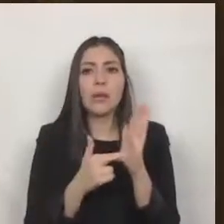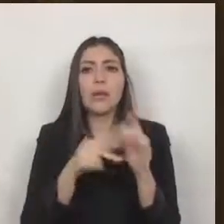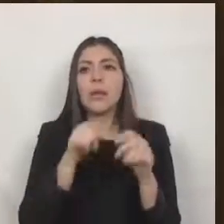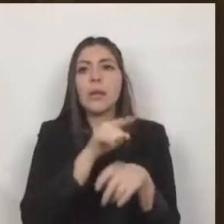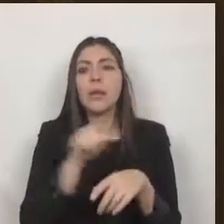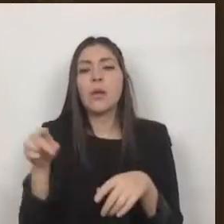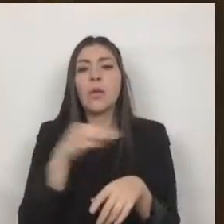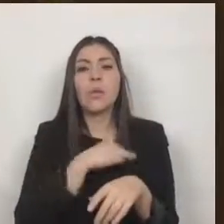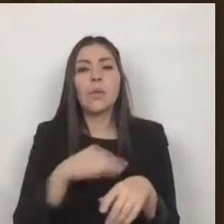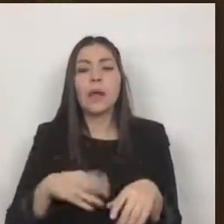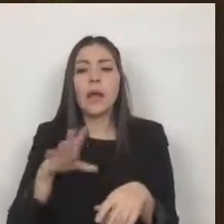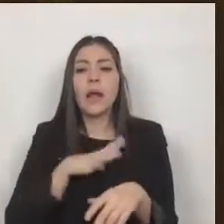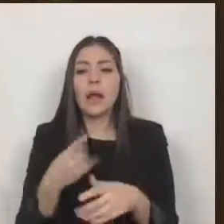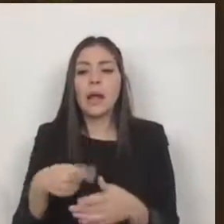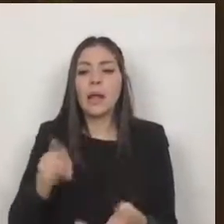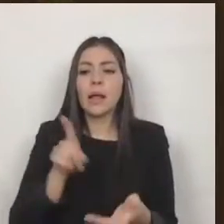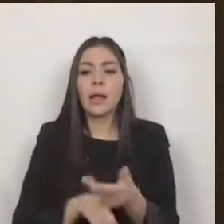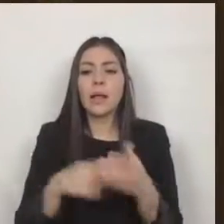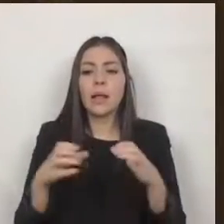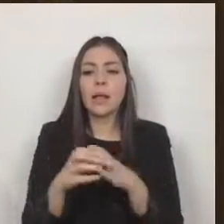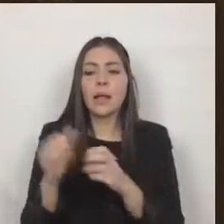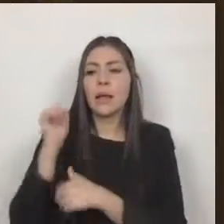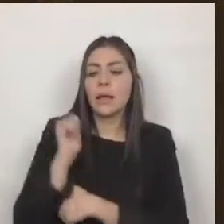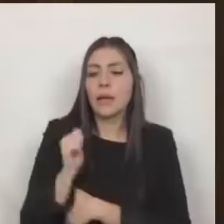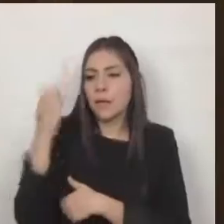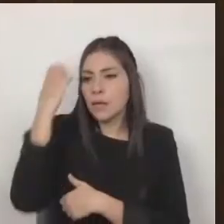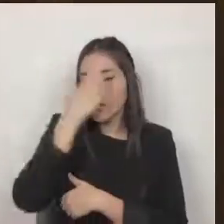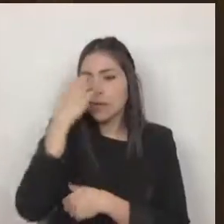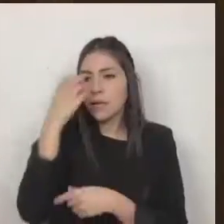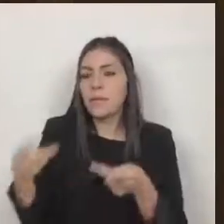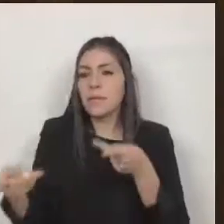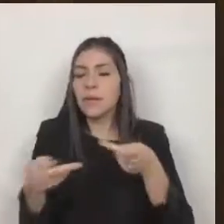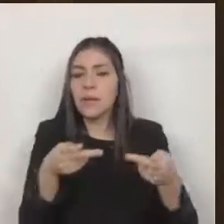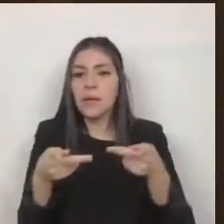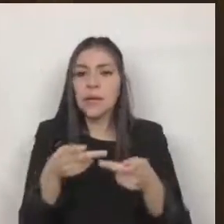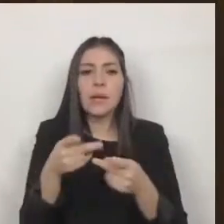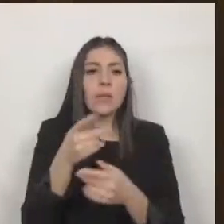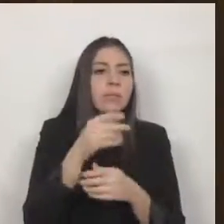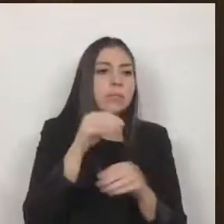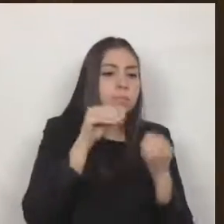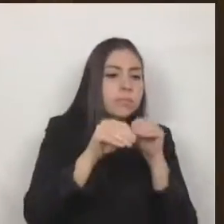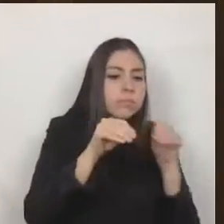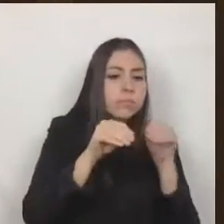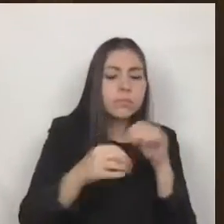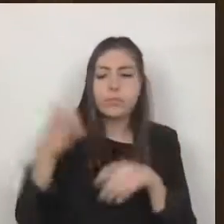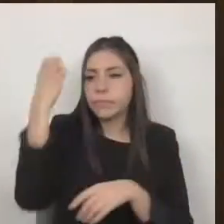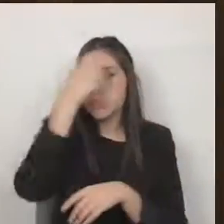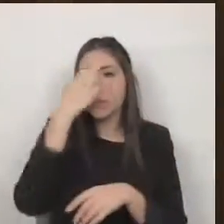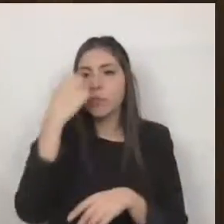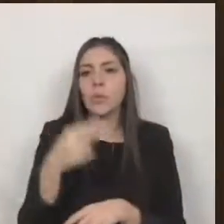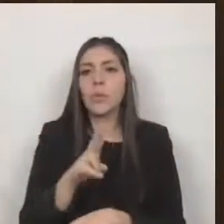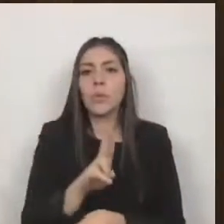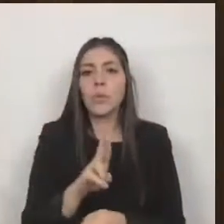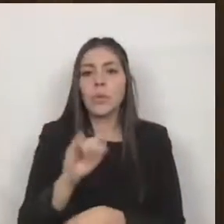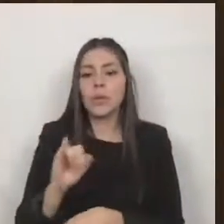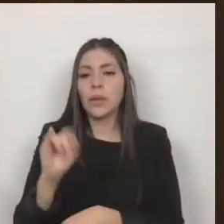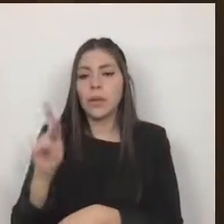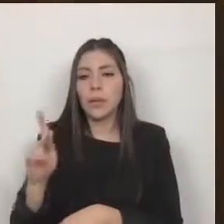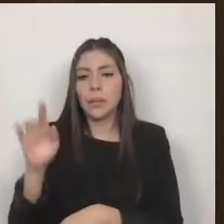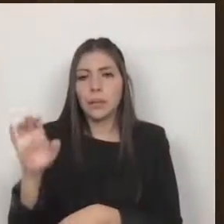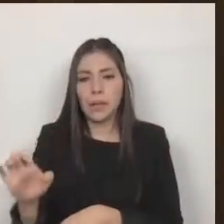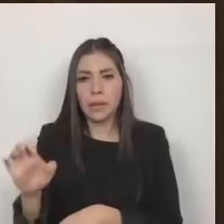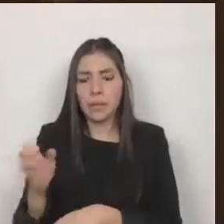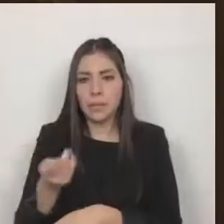con una unidad de información planeación programación y evaluación uip o en su defecto designar a